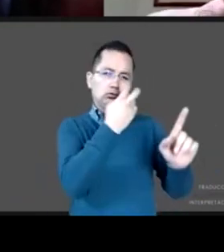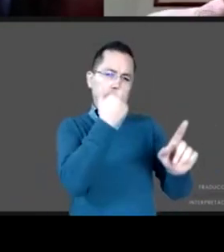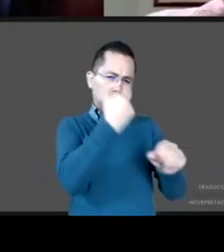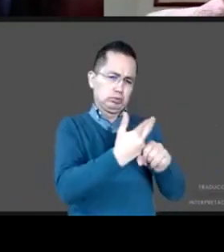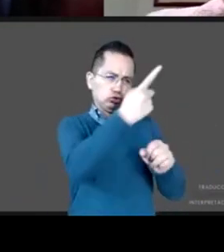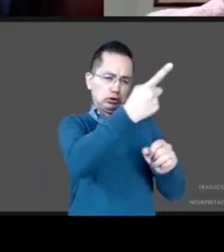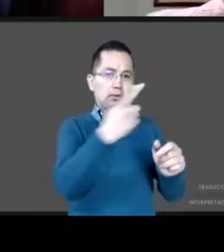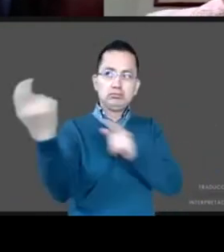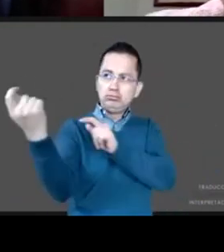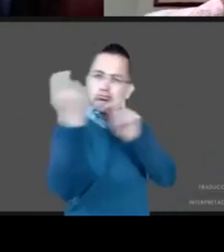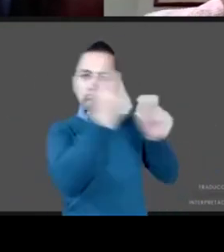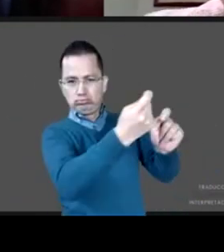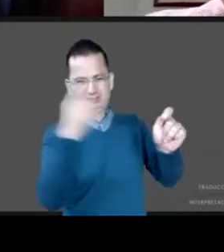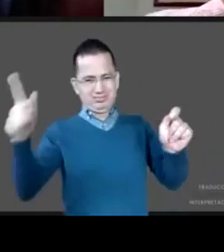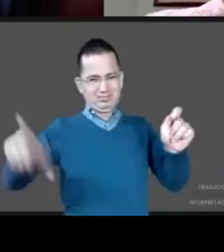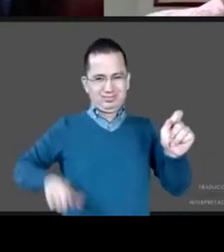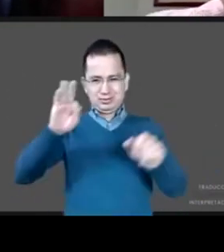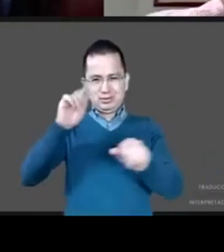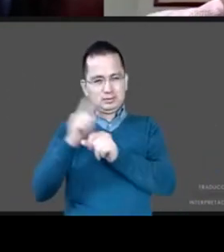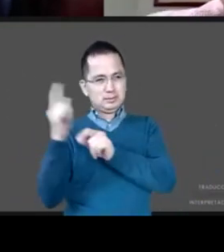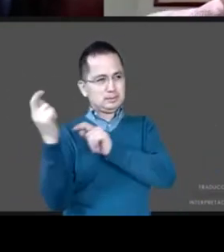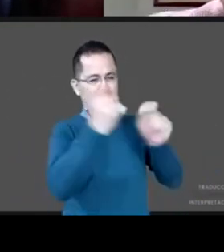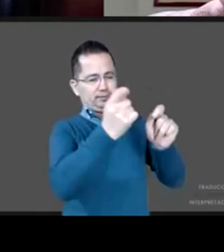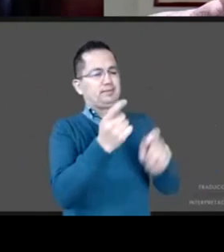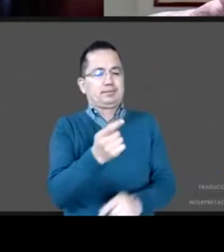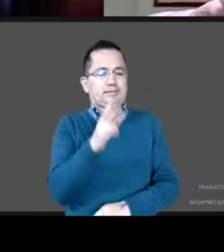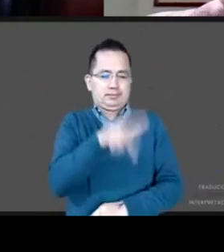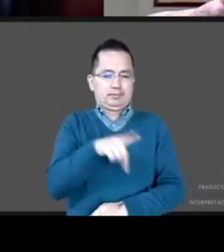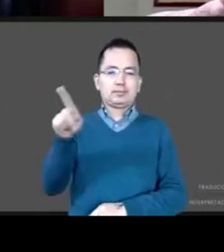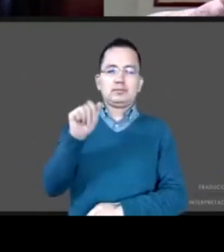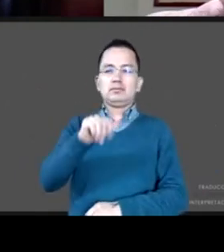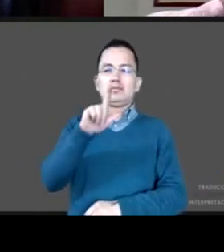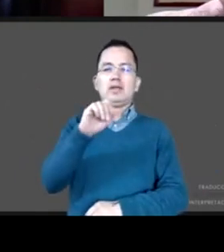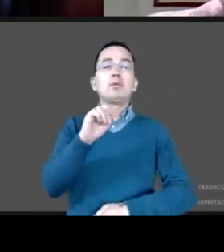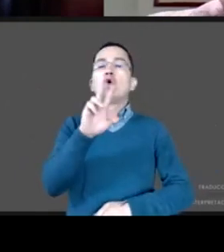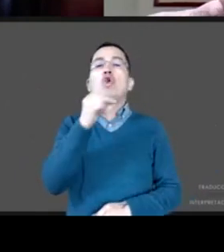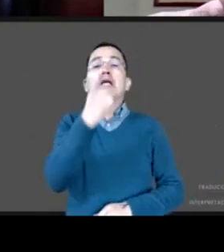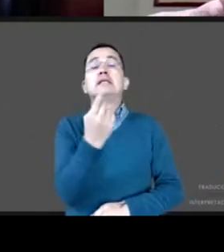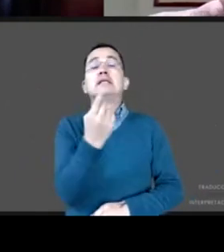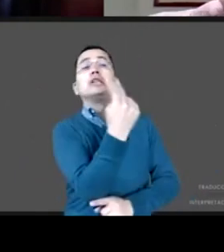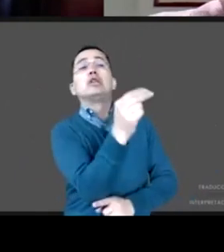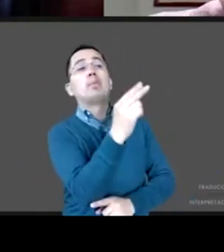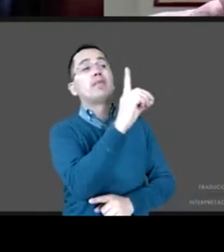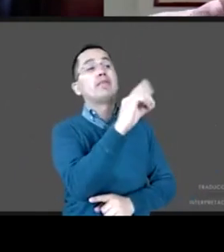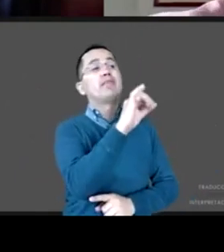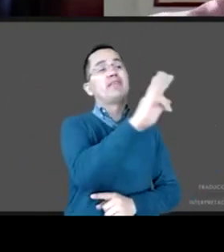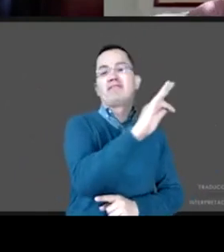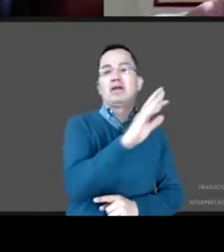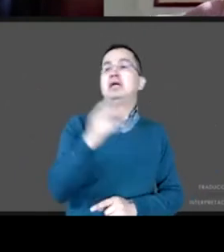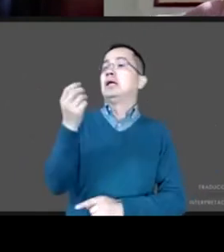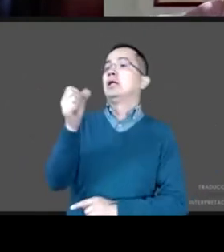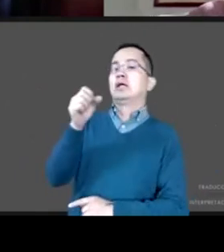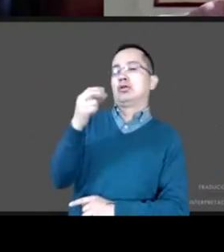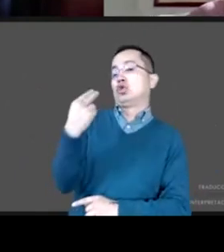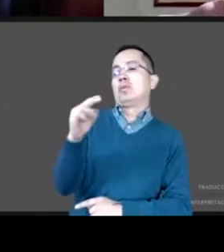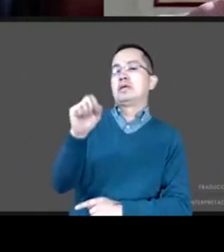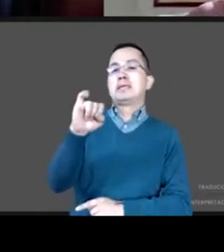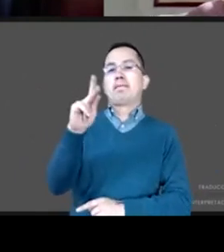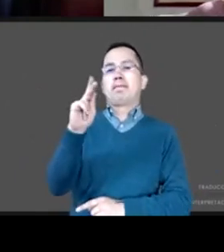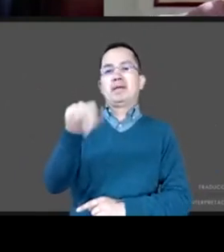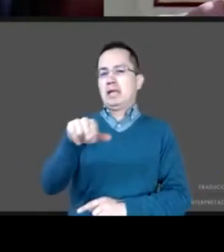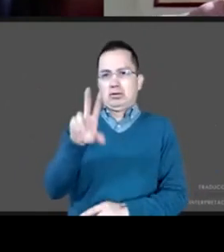su nombre, sí dio a entender que la disciplina que organiza justamente este evento,